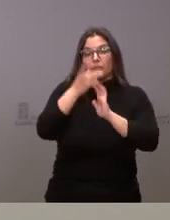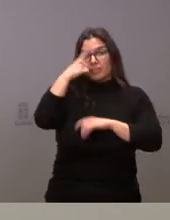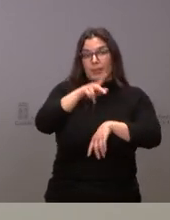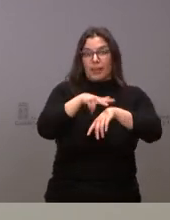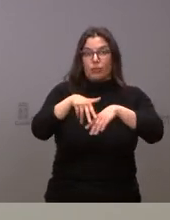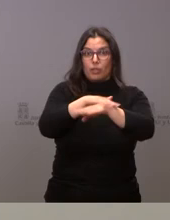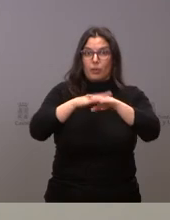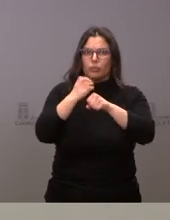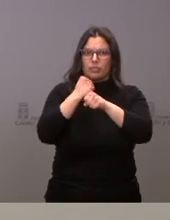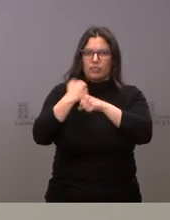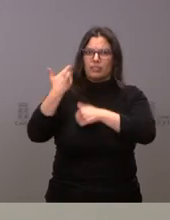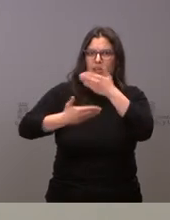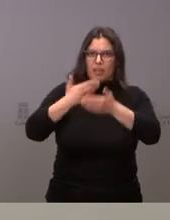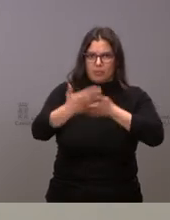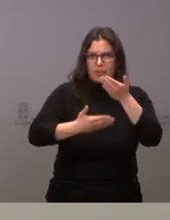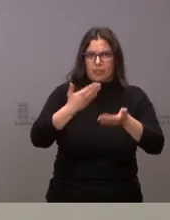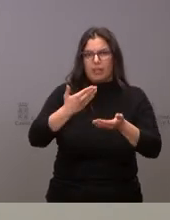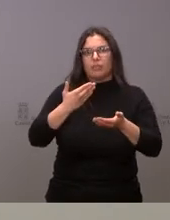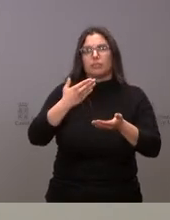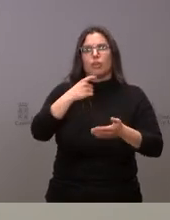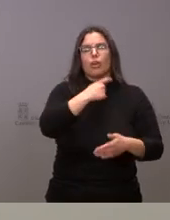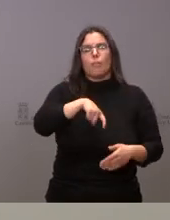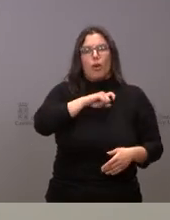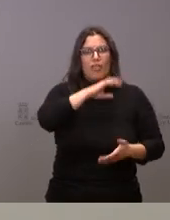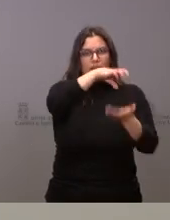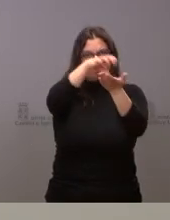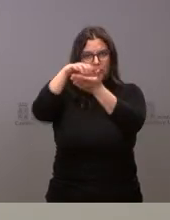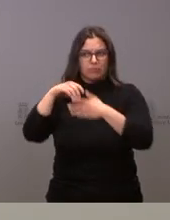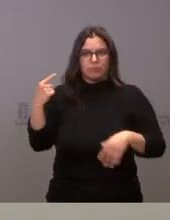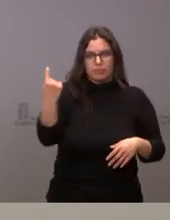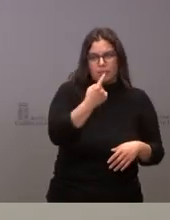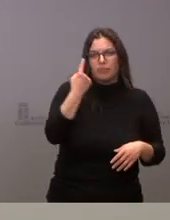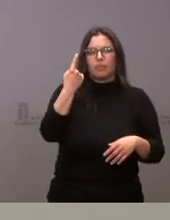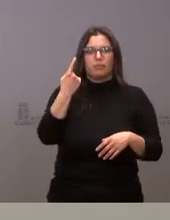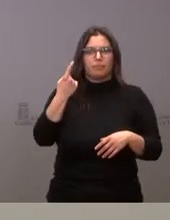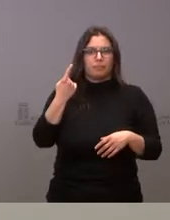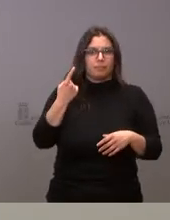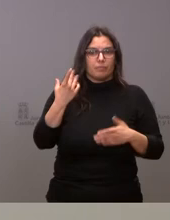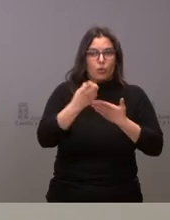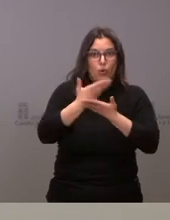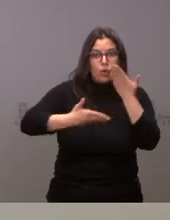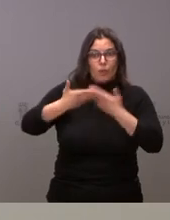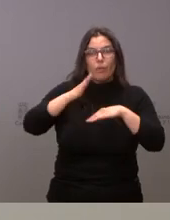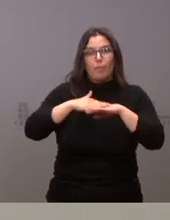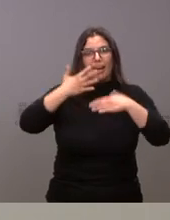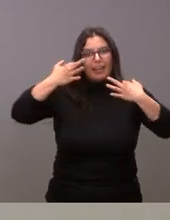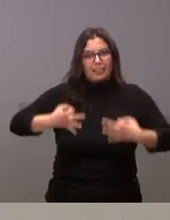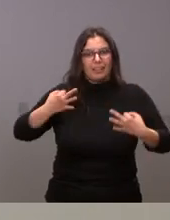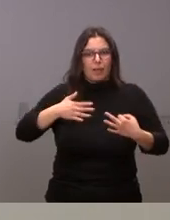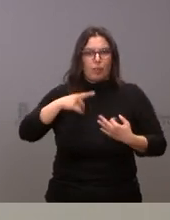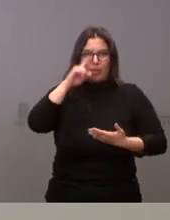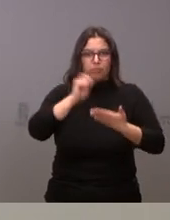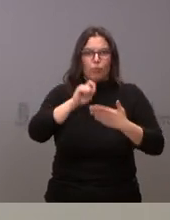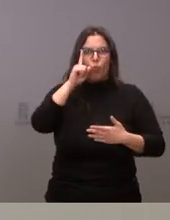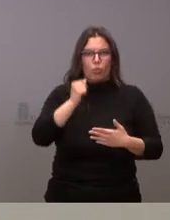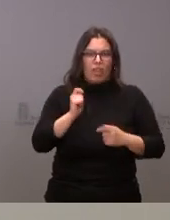trabajando a través de las respectivas comisarías de policía con las fuerzas y cuerpos de seguridad del estado para garantizar que esto pueda ser así